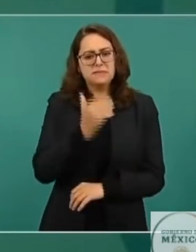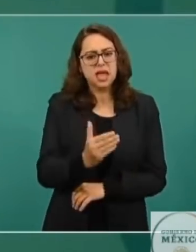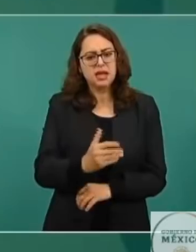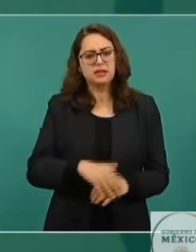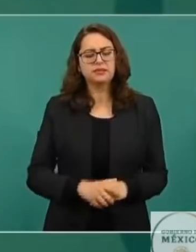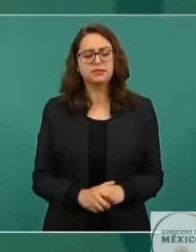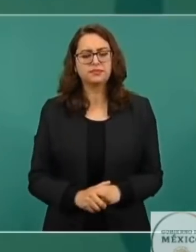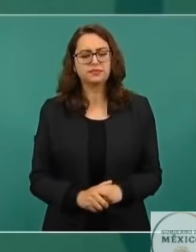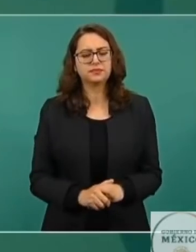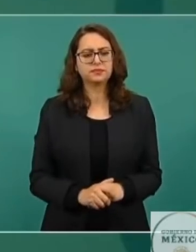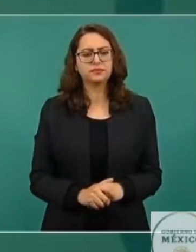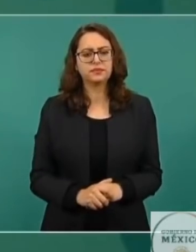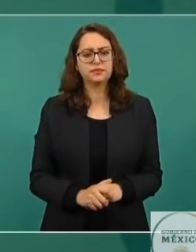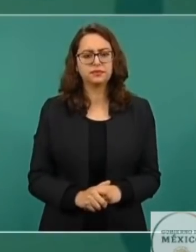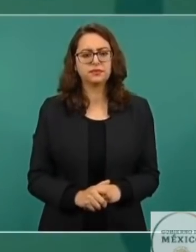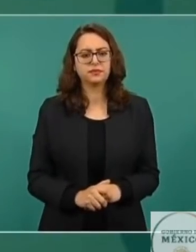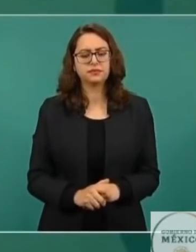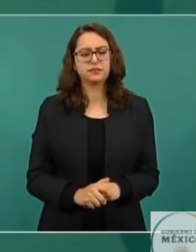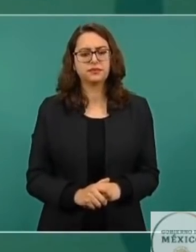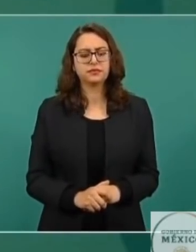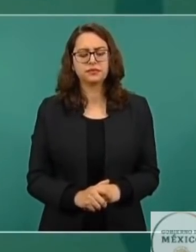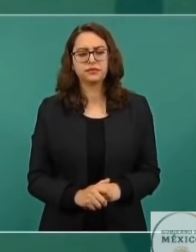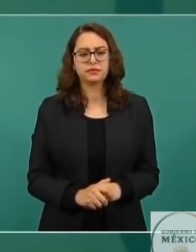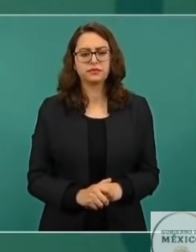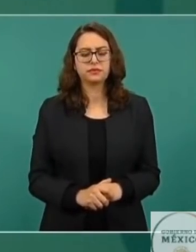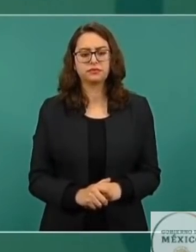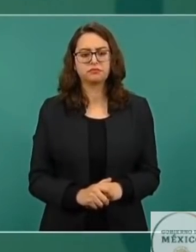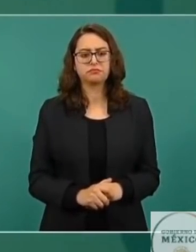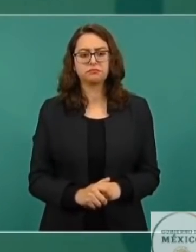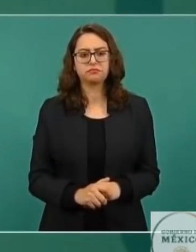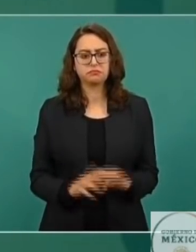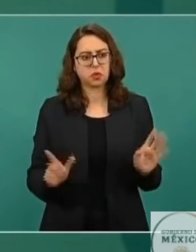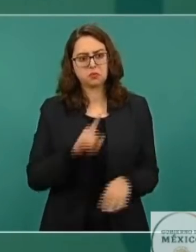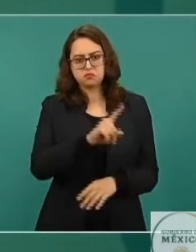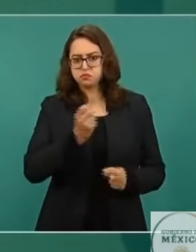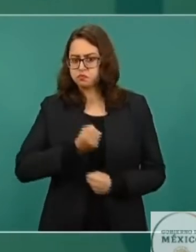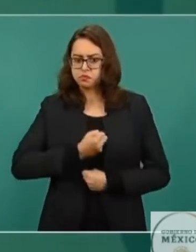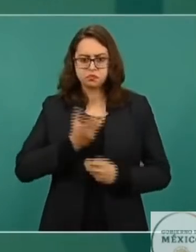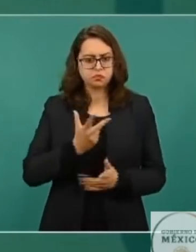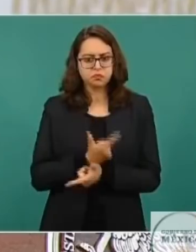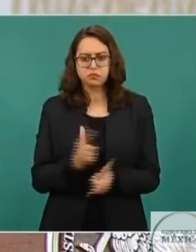que tiene pues derecho a expresarse.